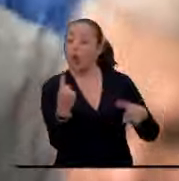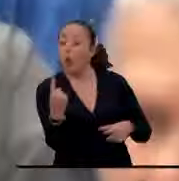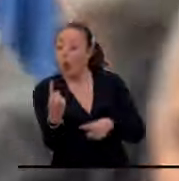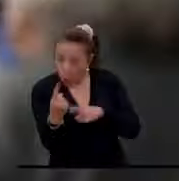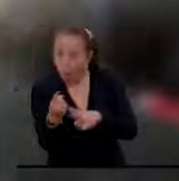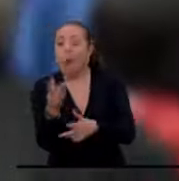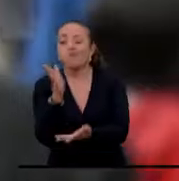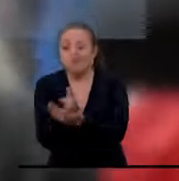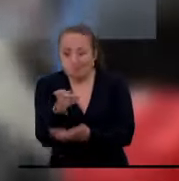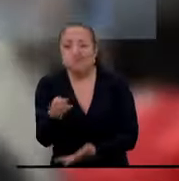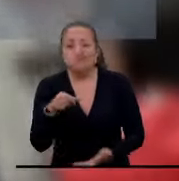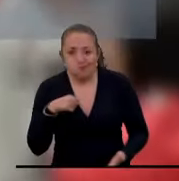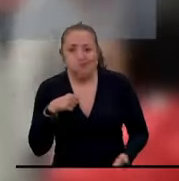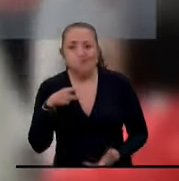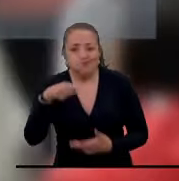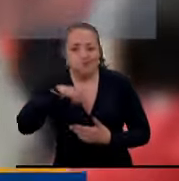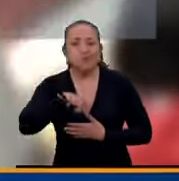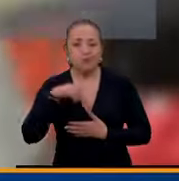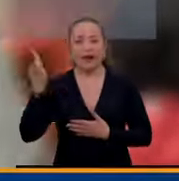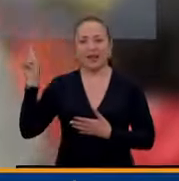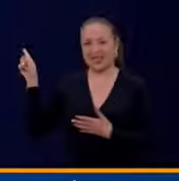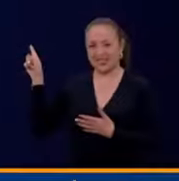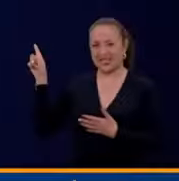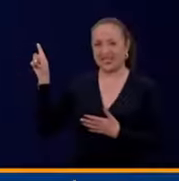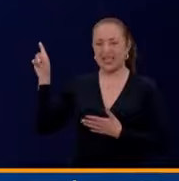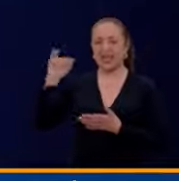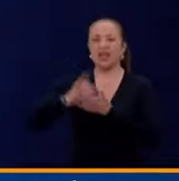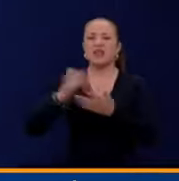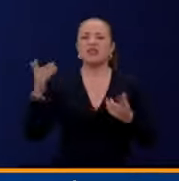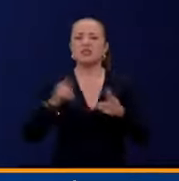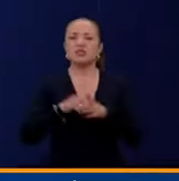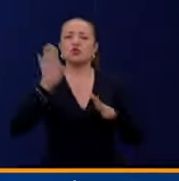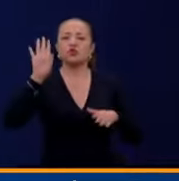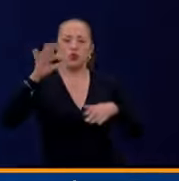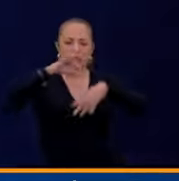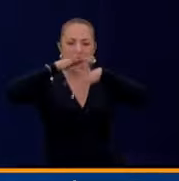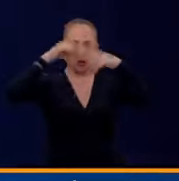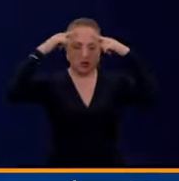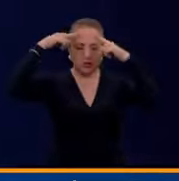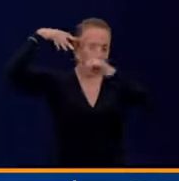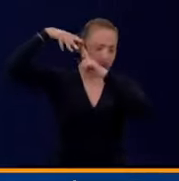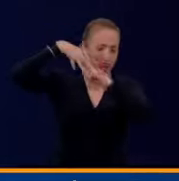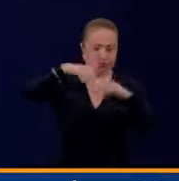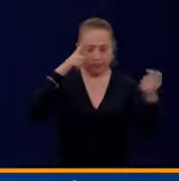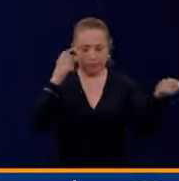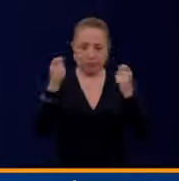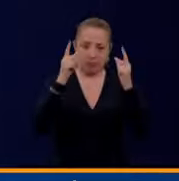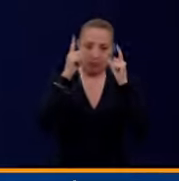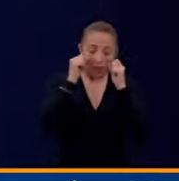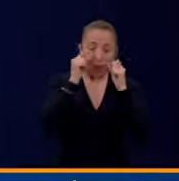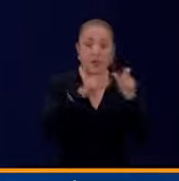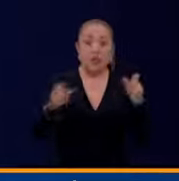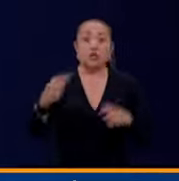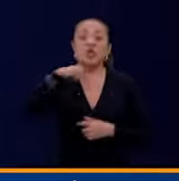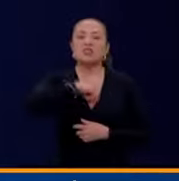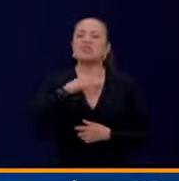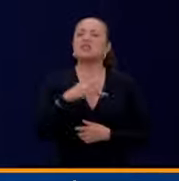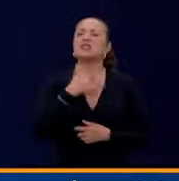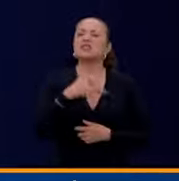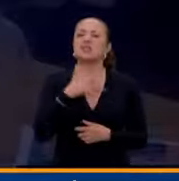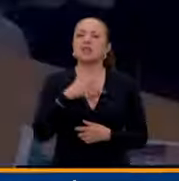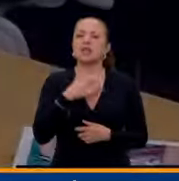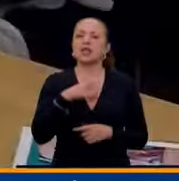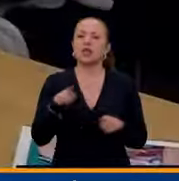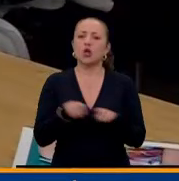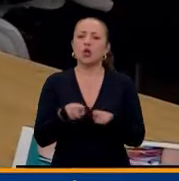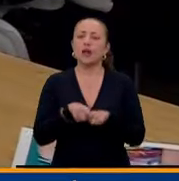La narcolepsia es un trastorno neurológico que afecta el control del sueño. Las personas que padecen esta condición experimentan una irresistible